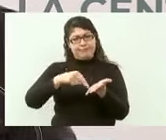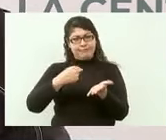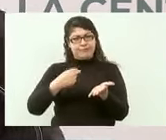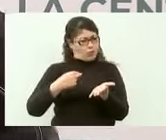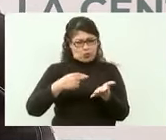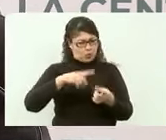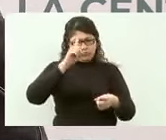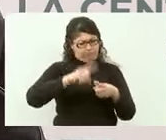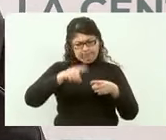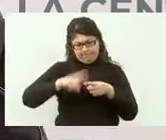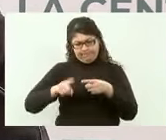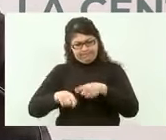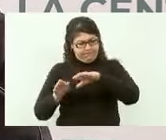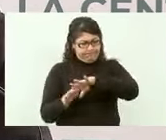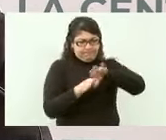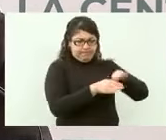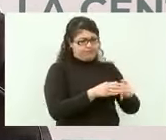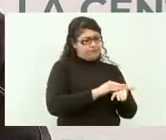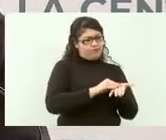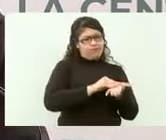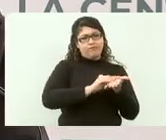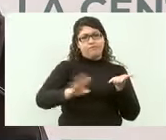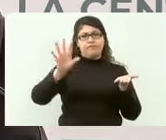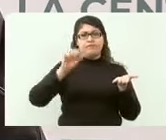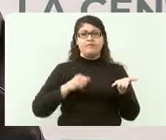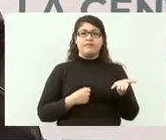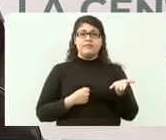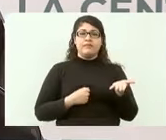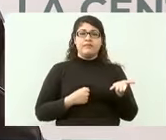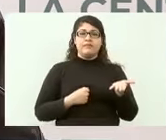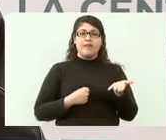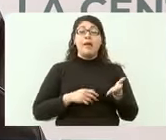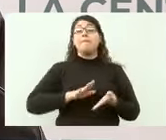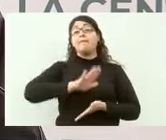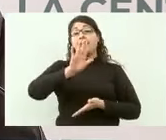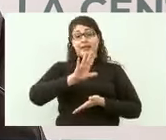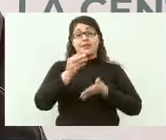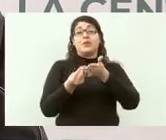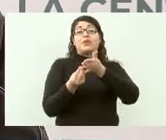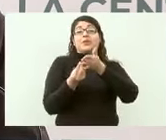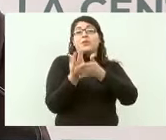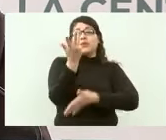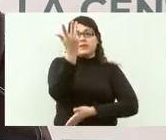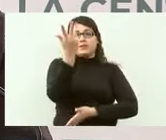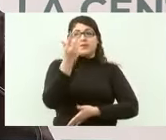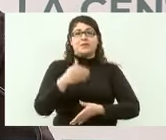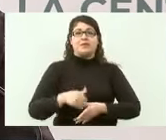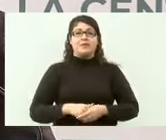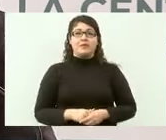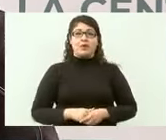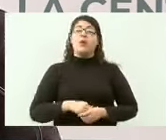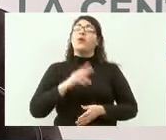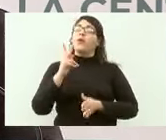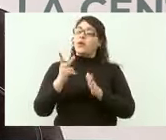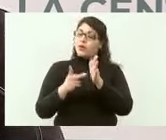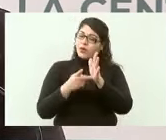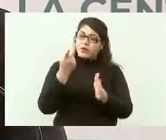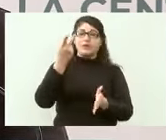en el nuevo tratado cuando se reiniciaron